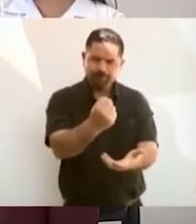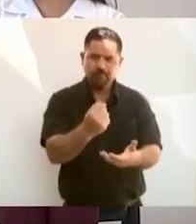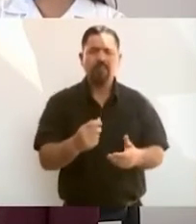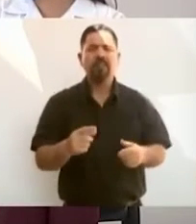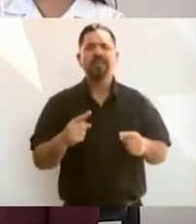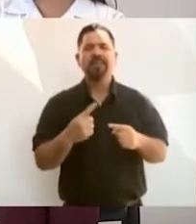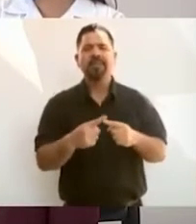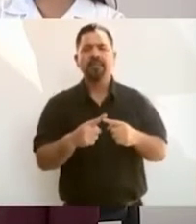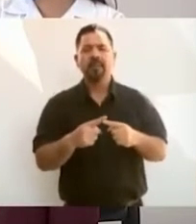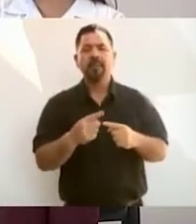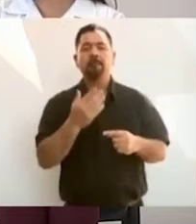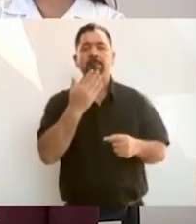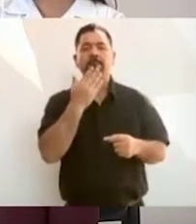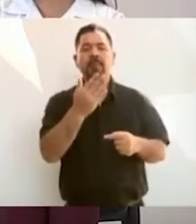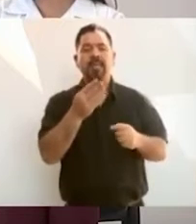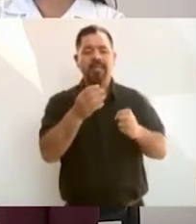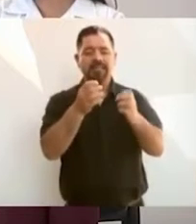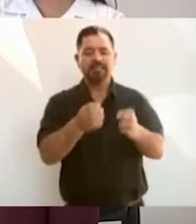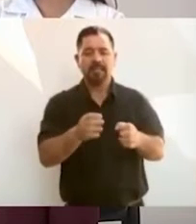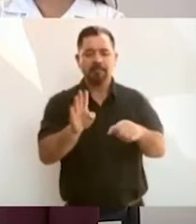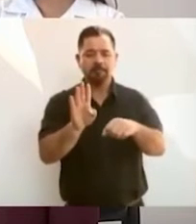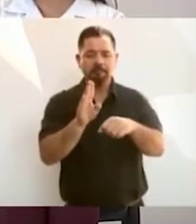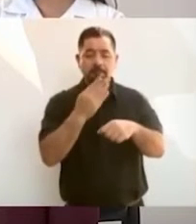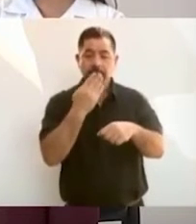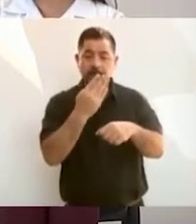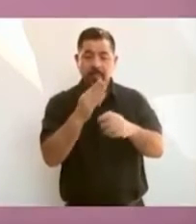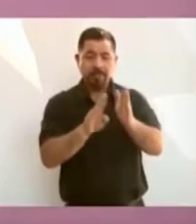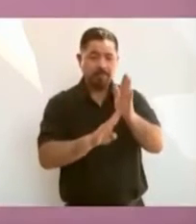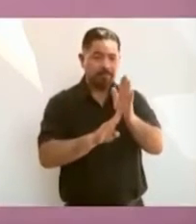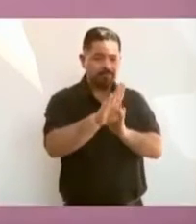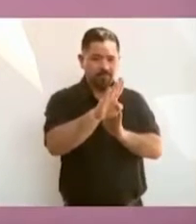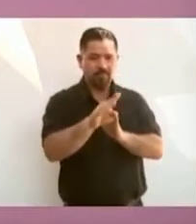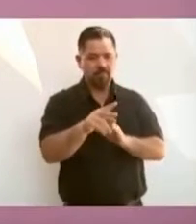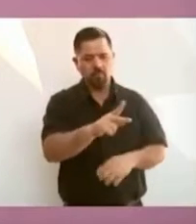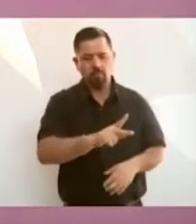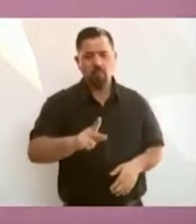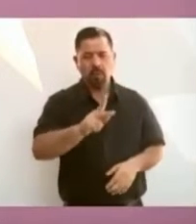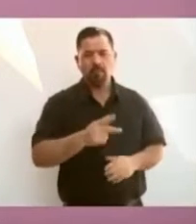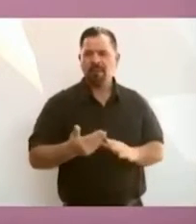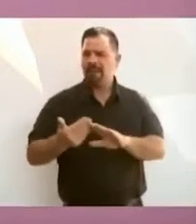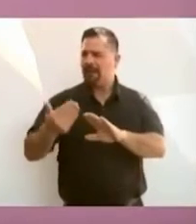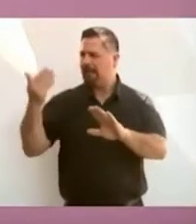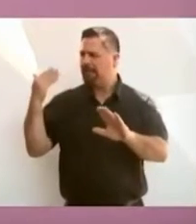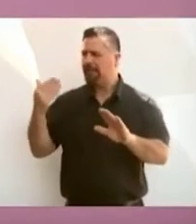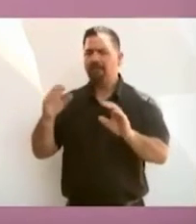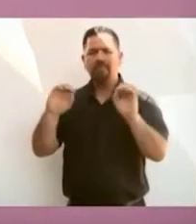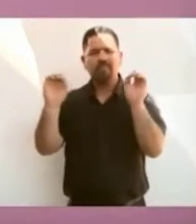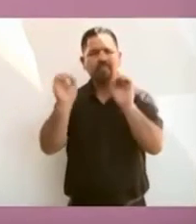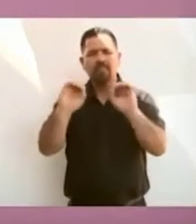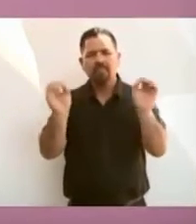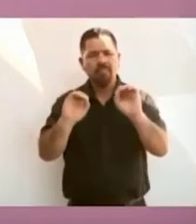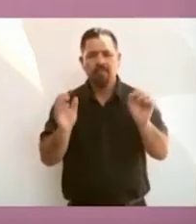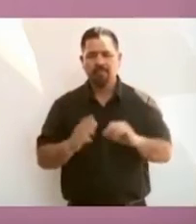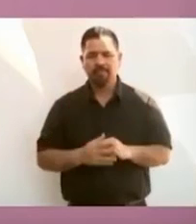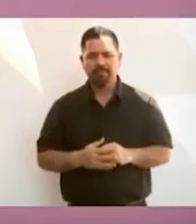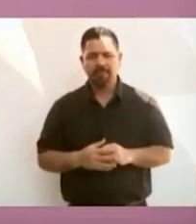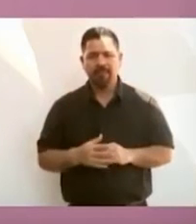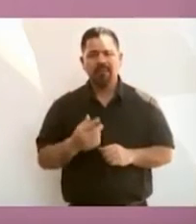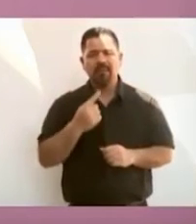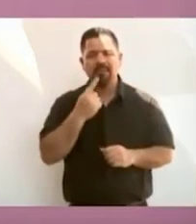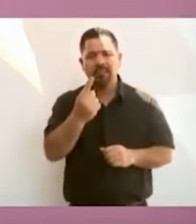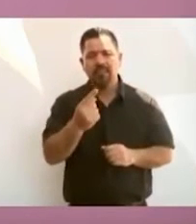bienestar del pueblo. Lo que no sucedía antes, no le llegaba